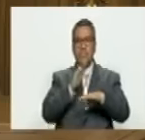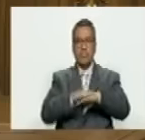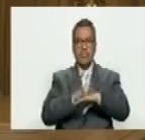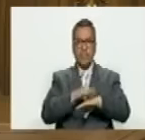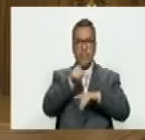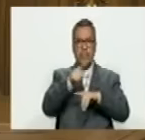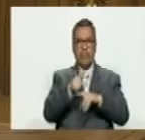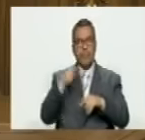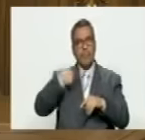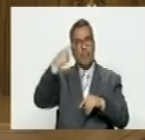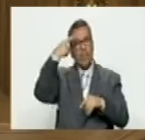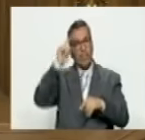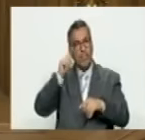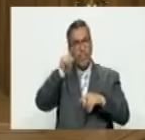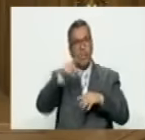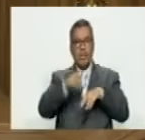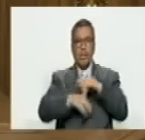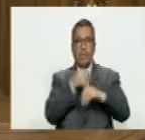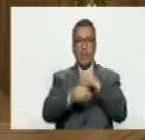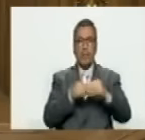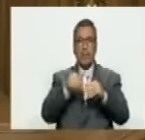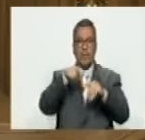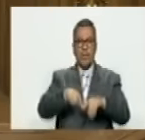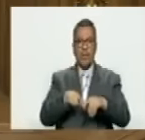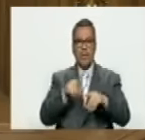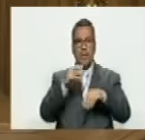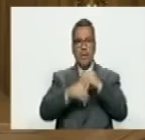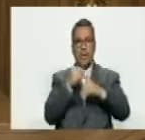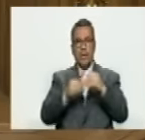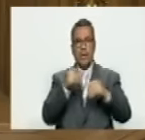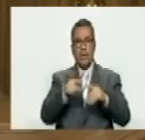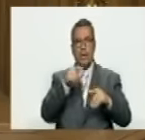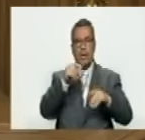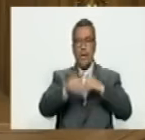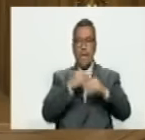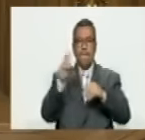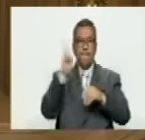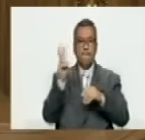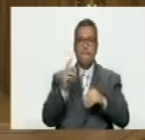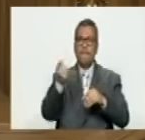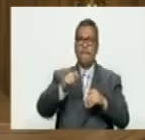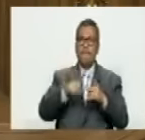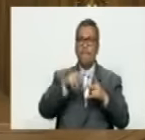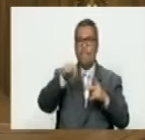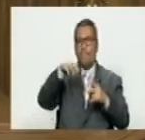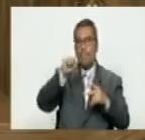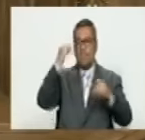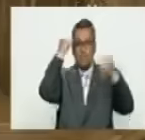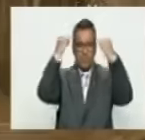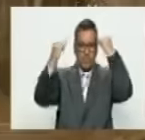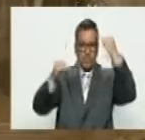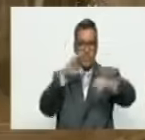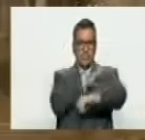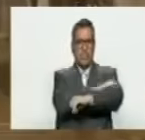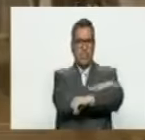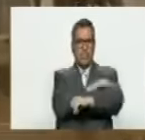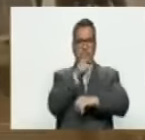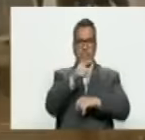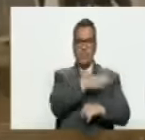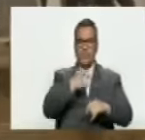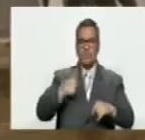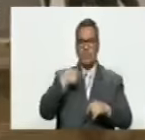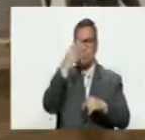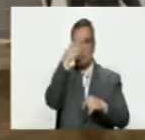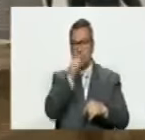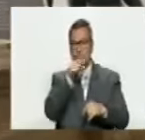pareciera que fuera una hechura local algo que se hicieron los venezolanos súmate unos genios de la oposición y lo que yo quiero que se